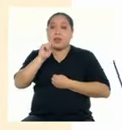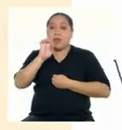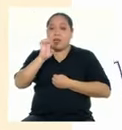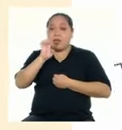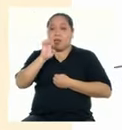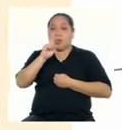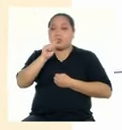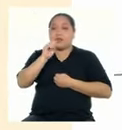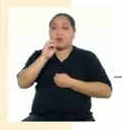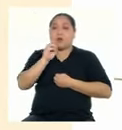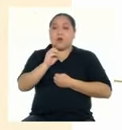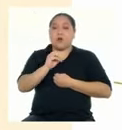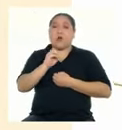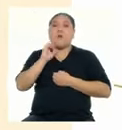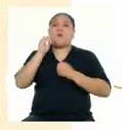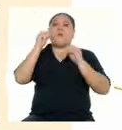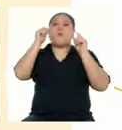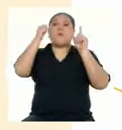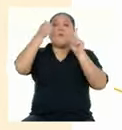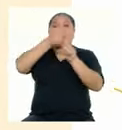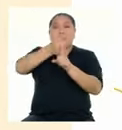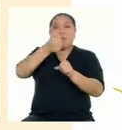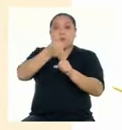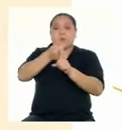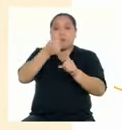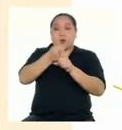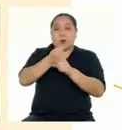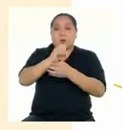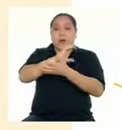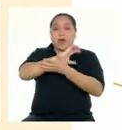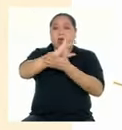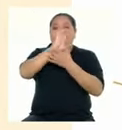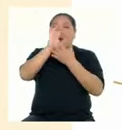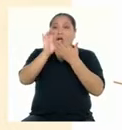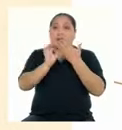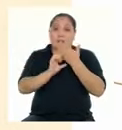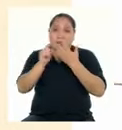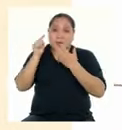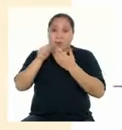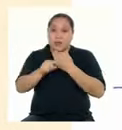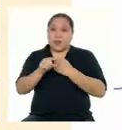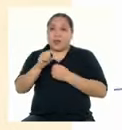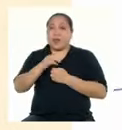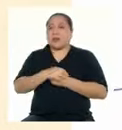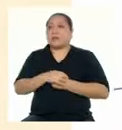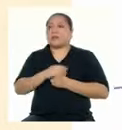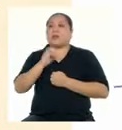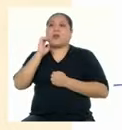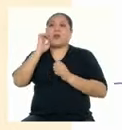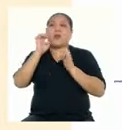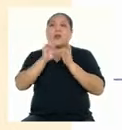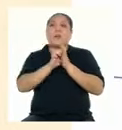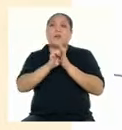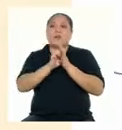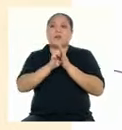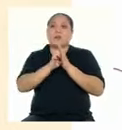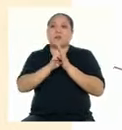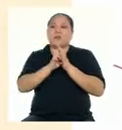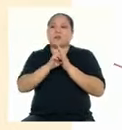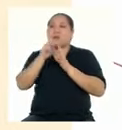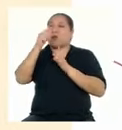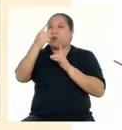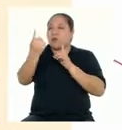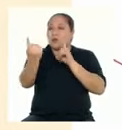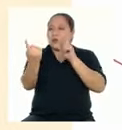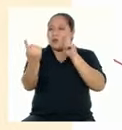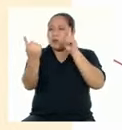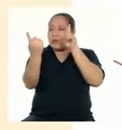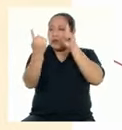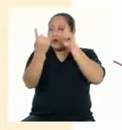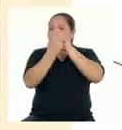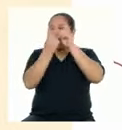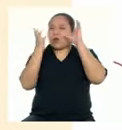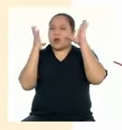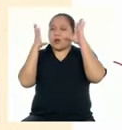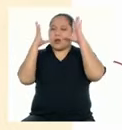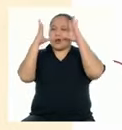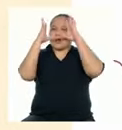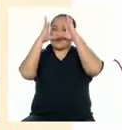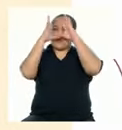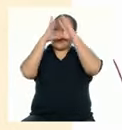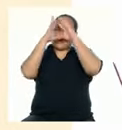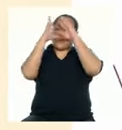una cualidad propia del sustantivo Como en Nos encontramos en la oscura noche